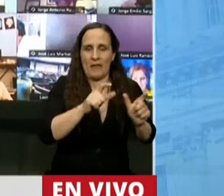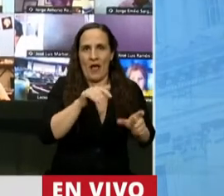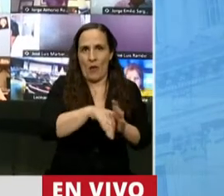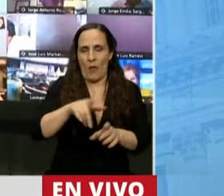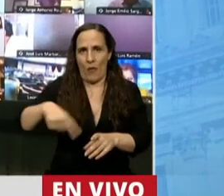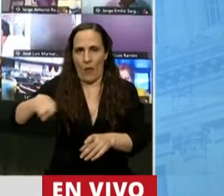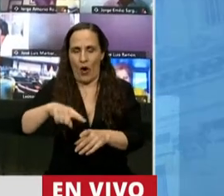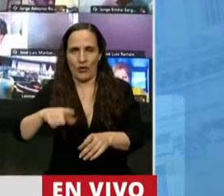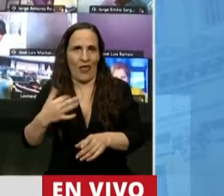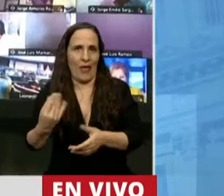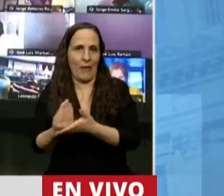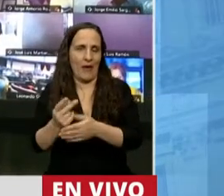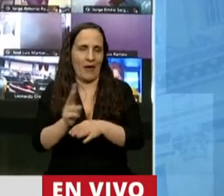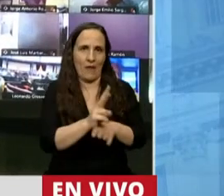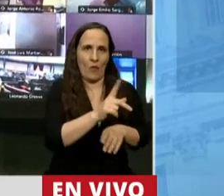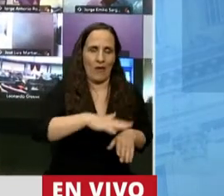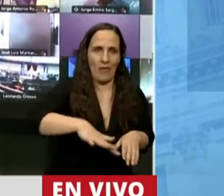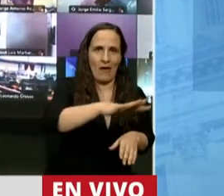intereses de los porteños.